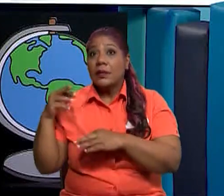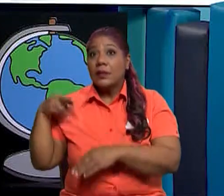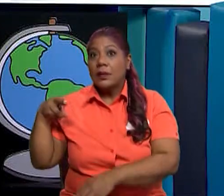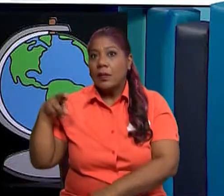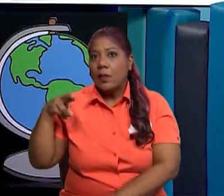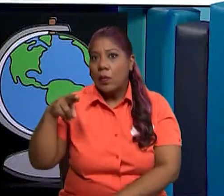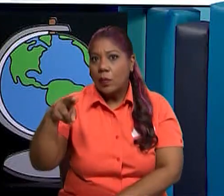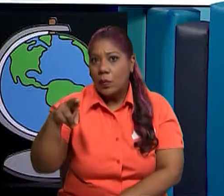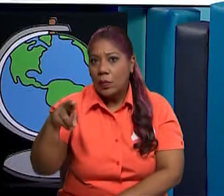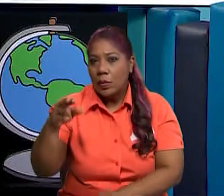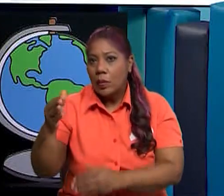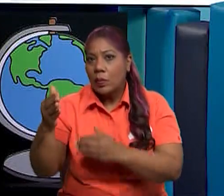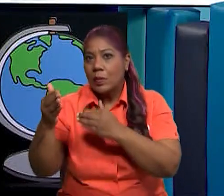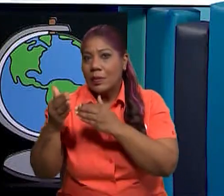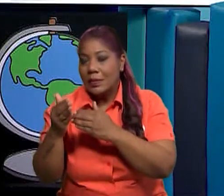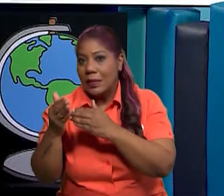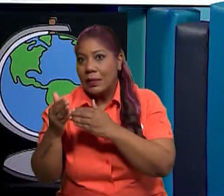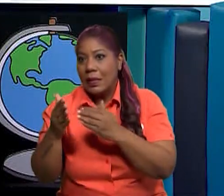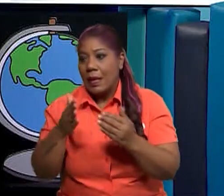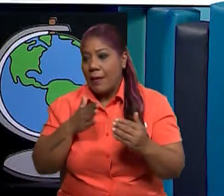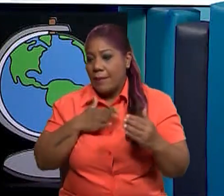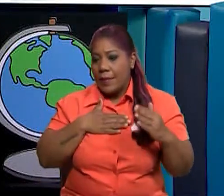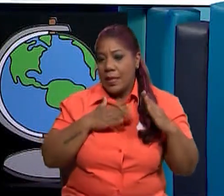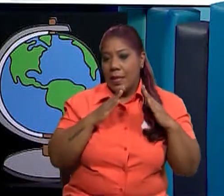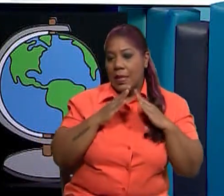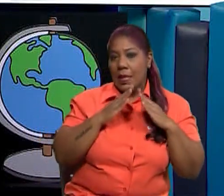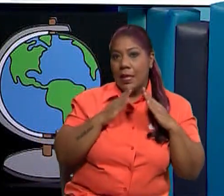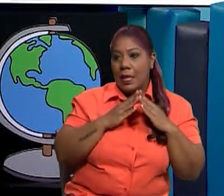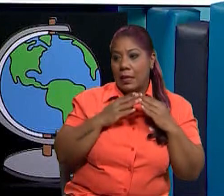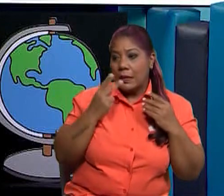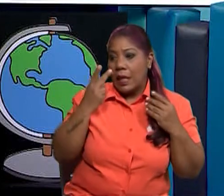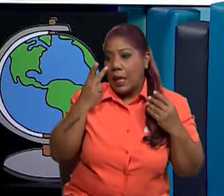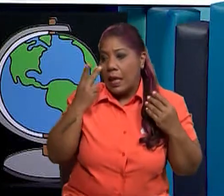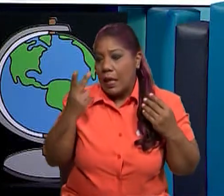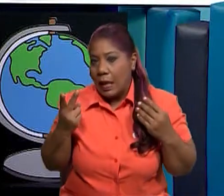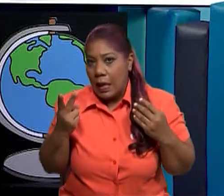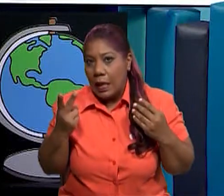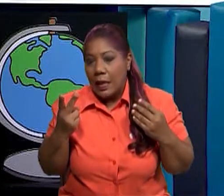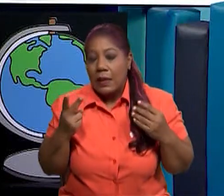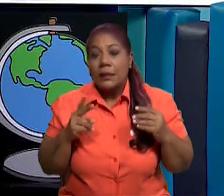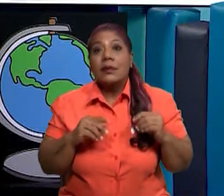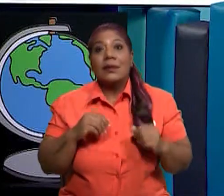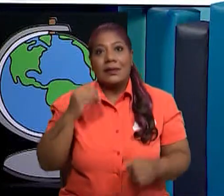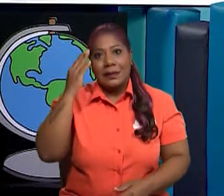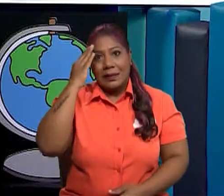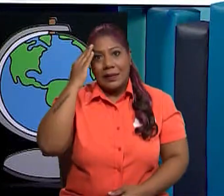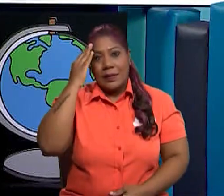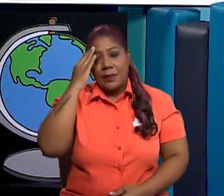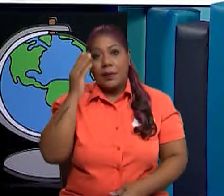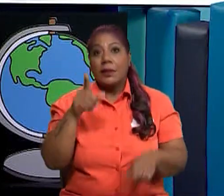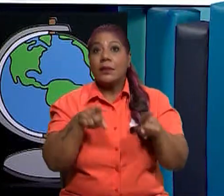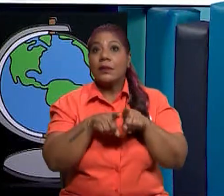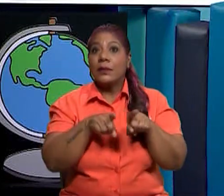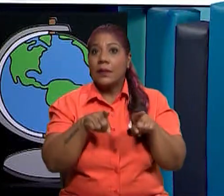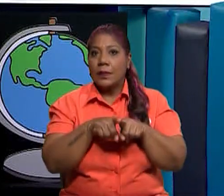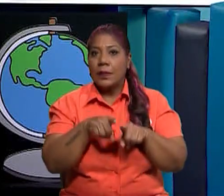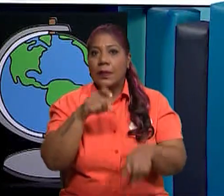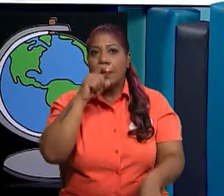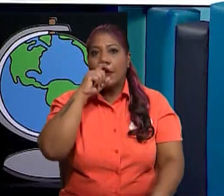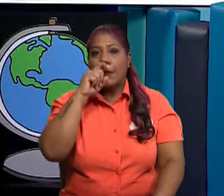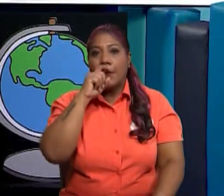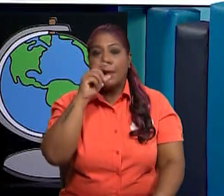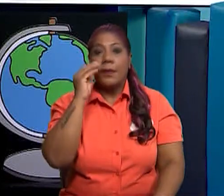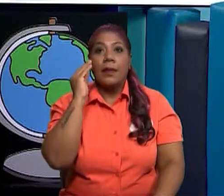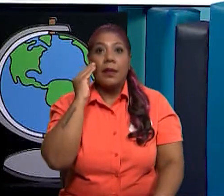Segundo, a la hora de construir nuestras viviendas, nuestros padres deben contar con personas idóneas para la construcción de la vivienda.